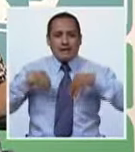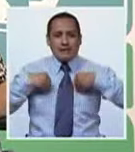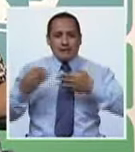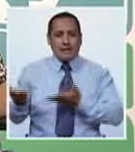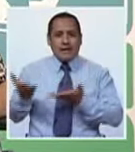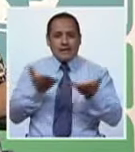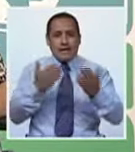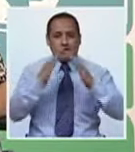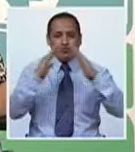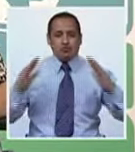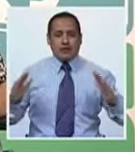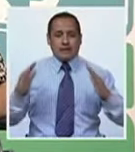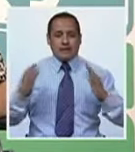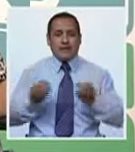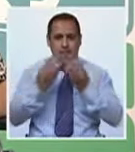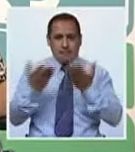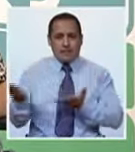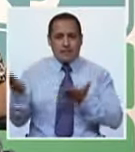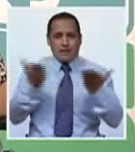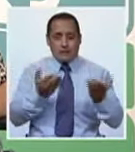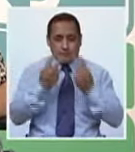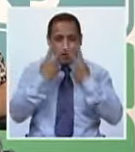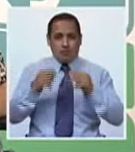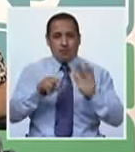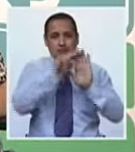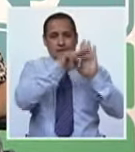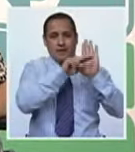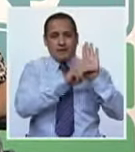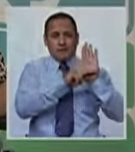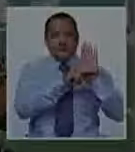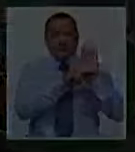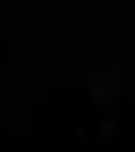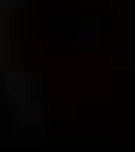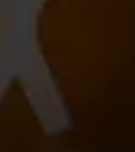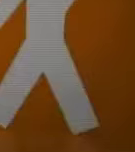permitirnos ingresar a sus hogares. Bienvenidos, veamos los titulares.